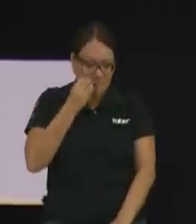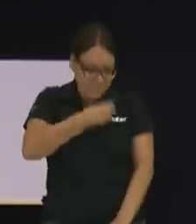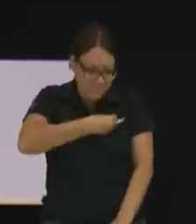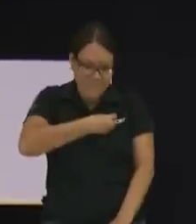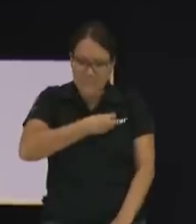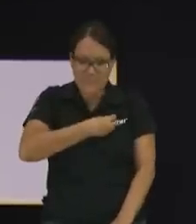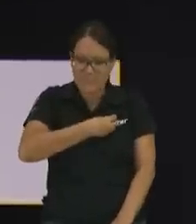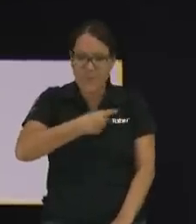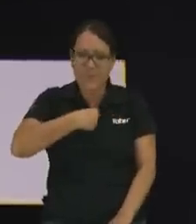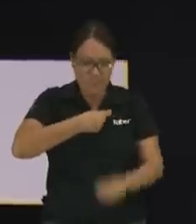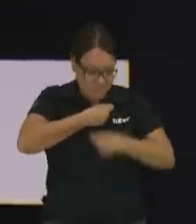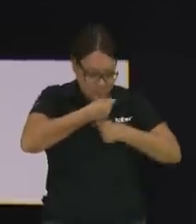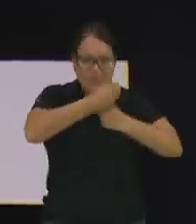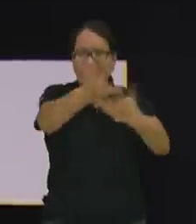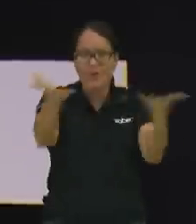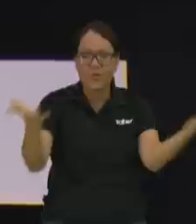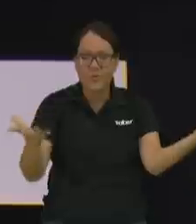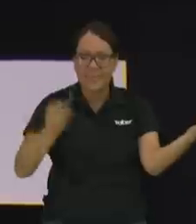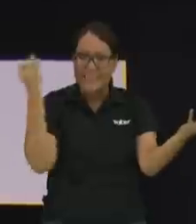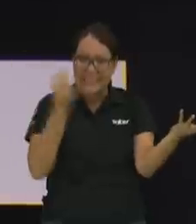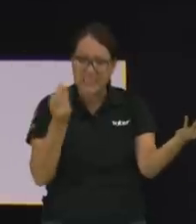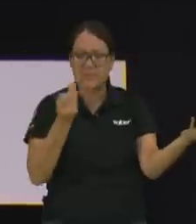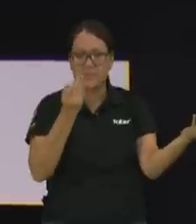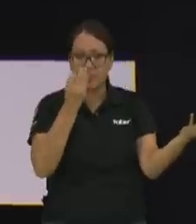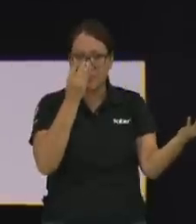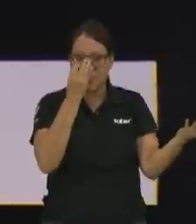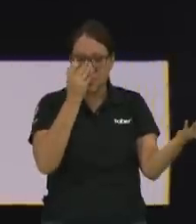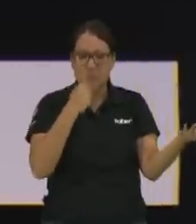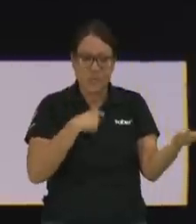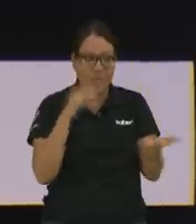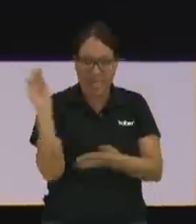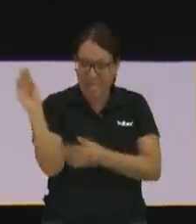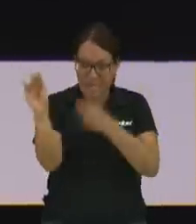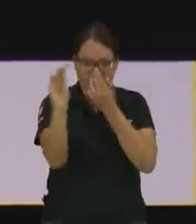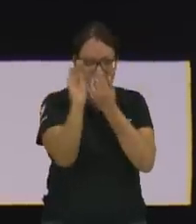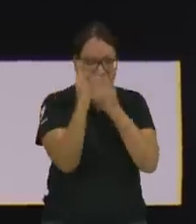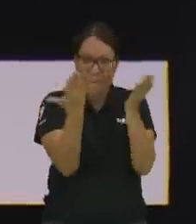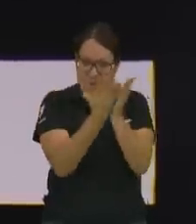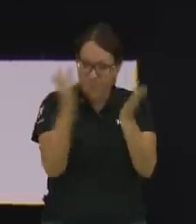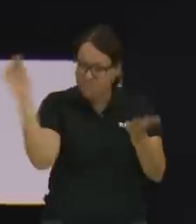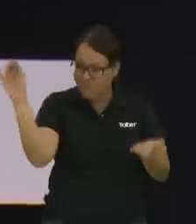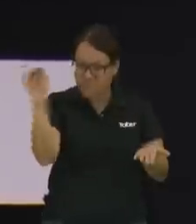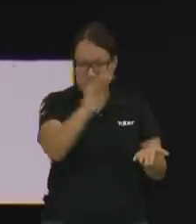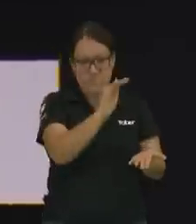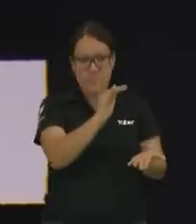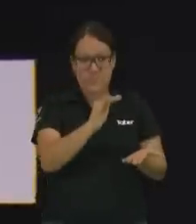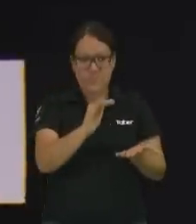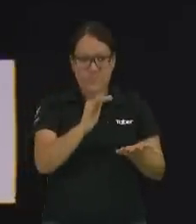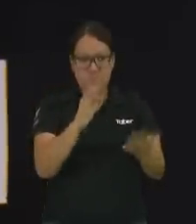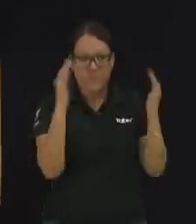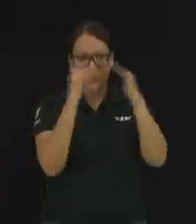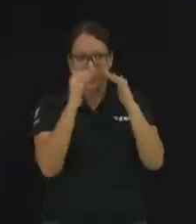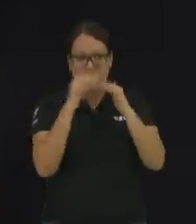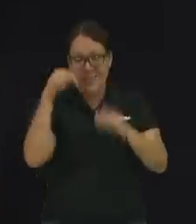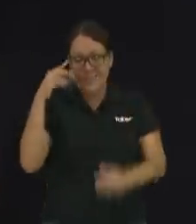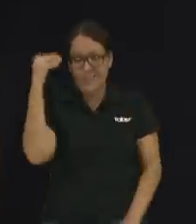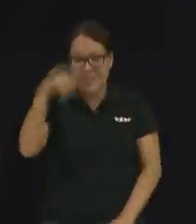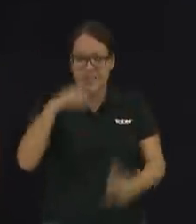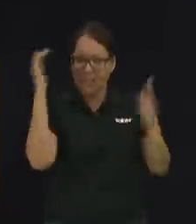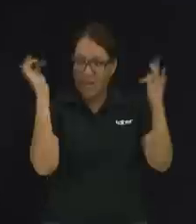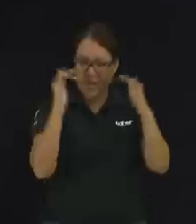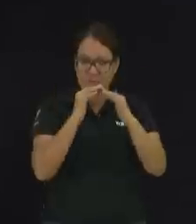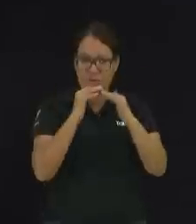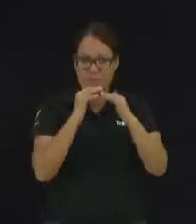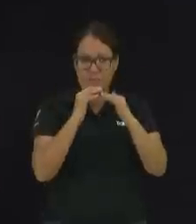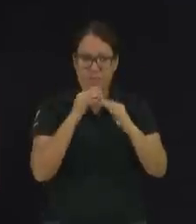Tenemos que compartirlo. Tenemos que instruir a la gente y a los pastores en las reuniones que tuve este año terminamos la última